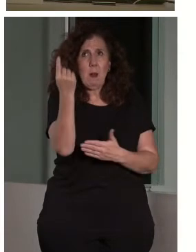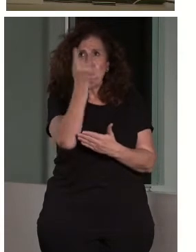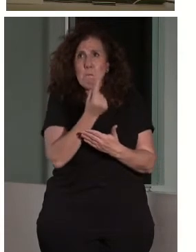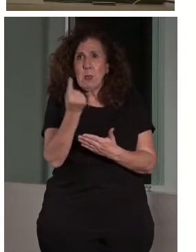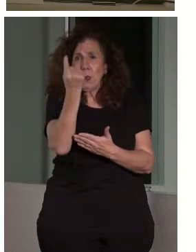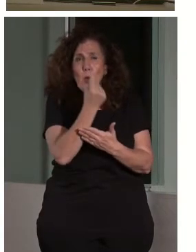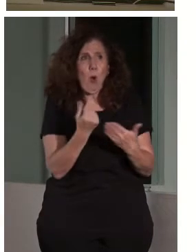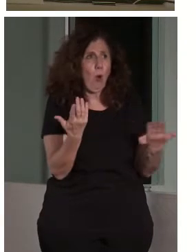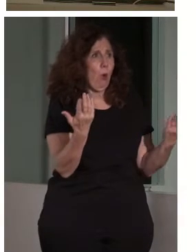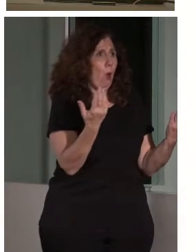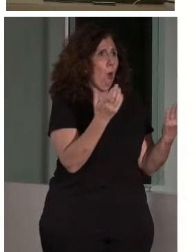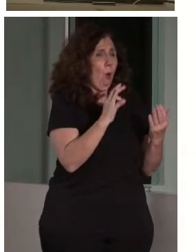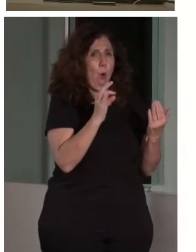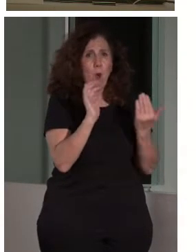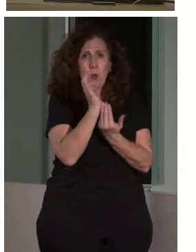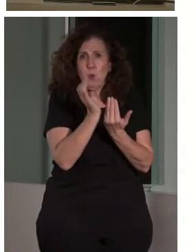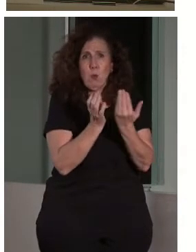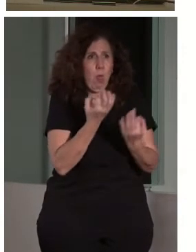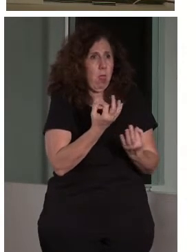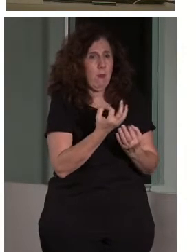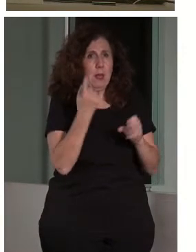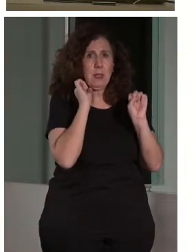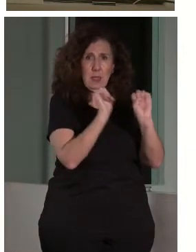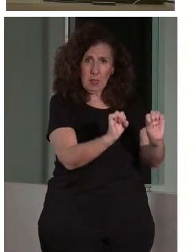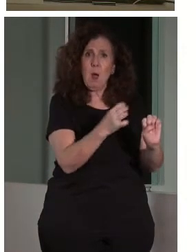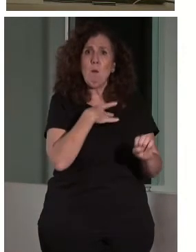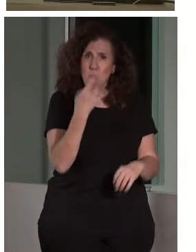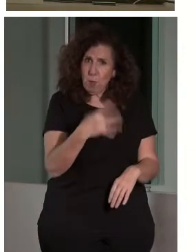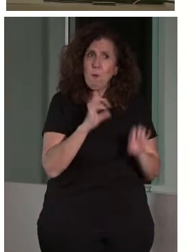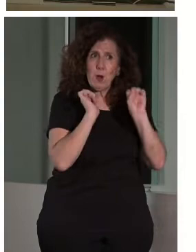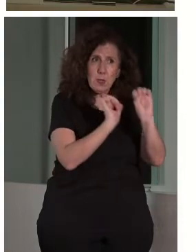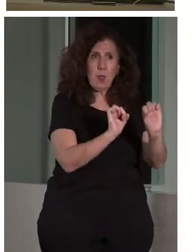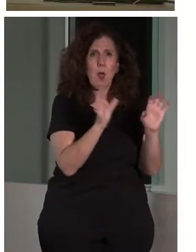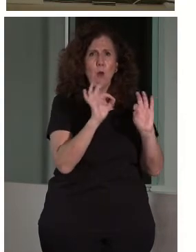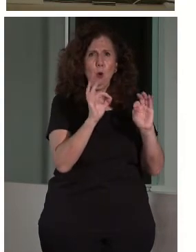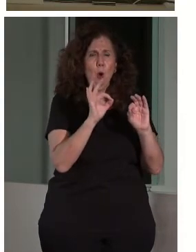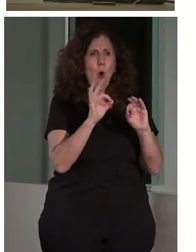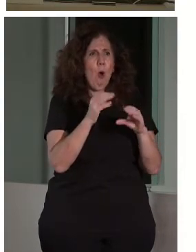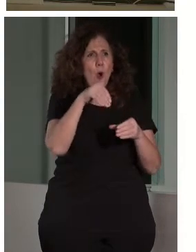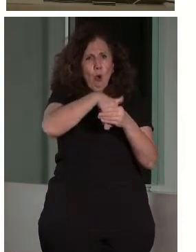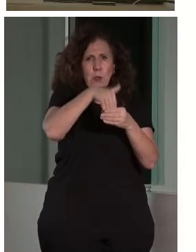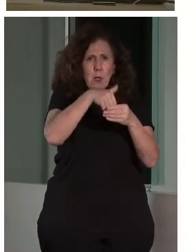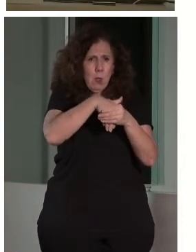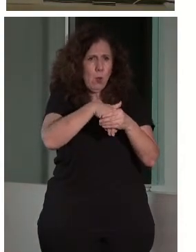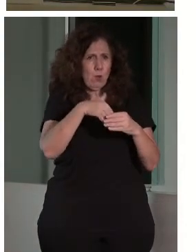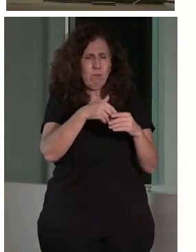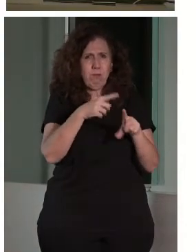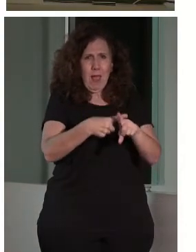¿no? Entonces, bueno, tenemos esa posibilidad de rechazar ciertas cosas, o contenidos excesivos o demasiado técnicos, ¿no?